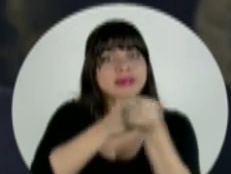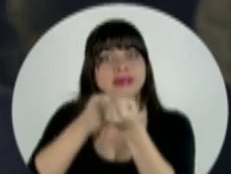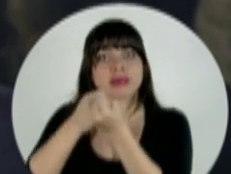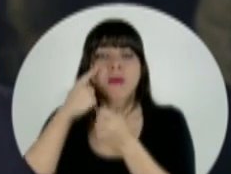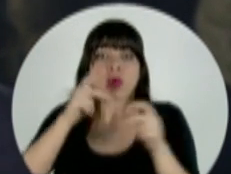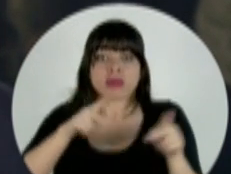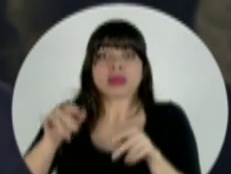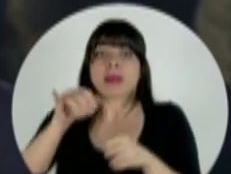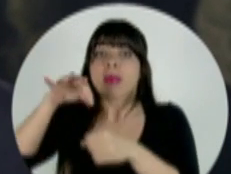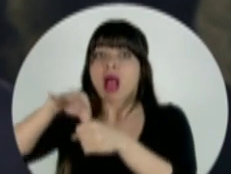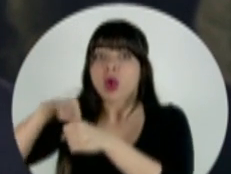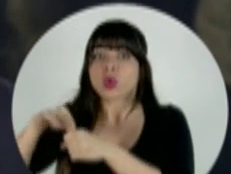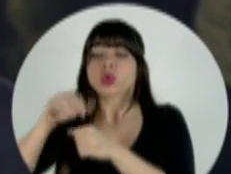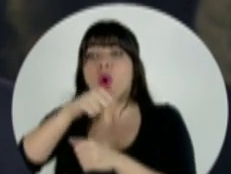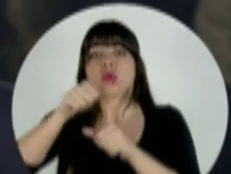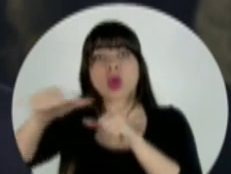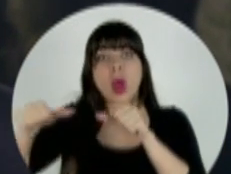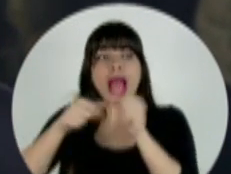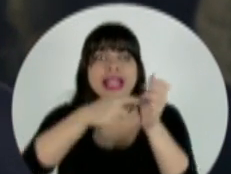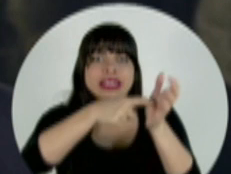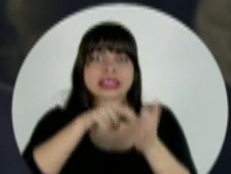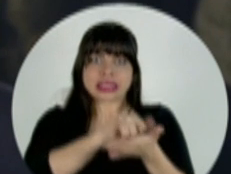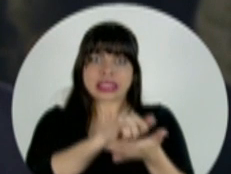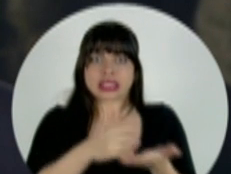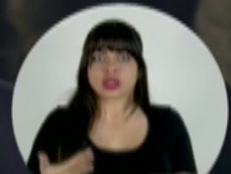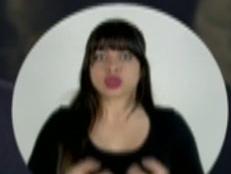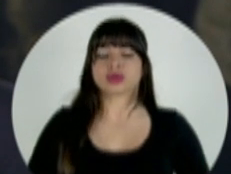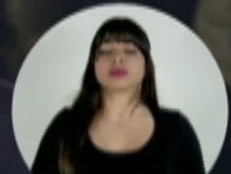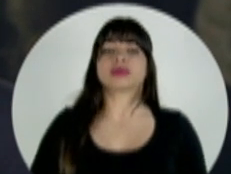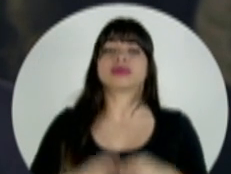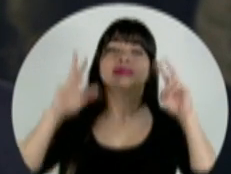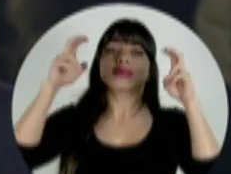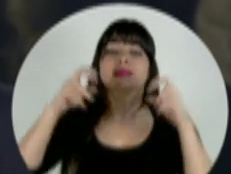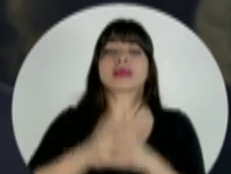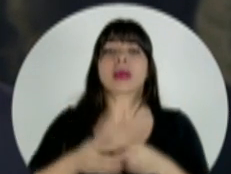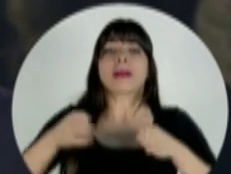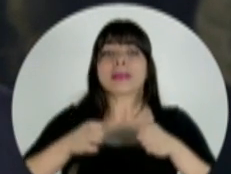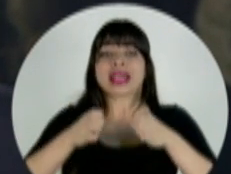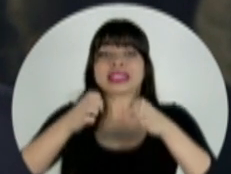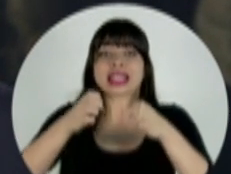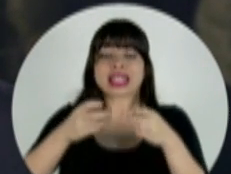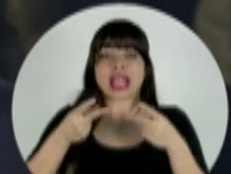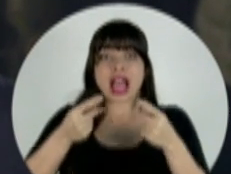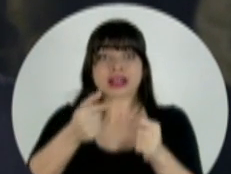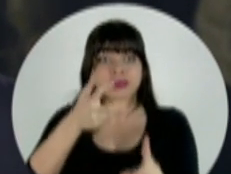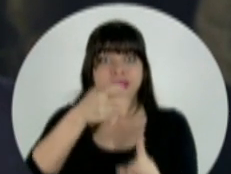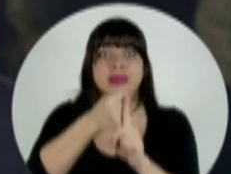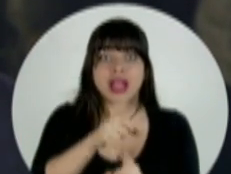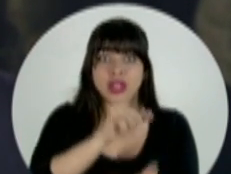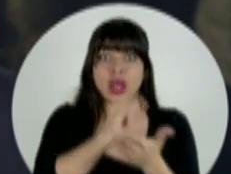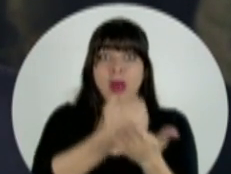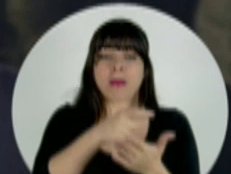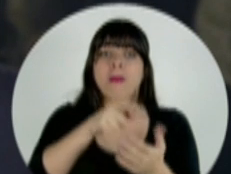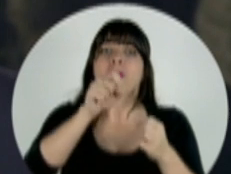reclaman con justicia también el agro y otros sectores productivos. Las llamadas medidas de choque podrían arrastrarnos